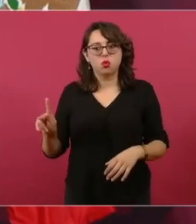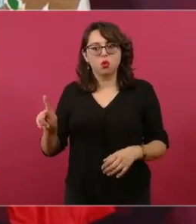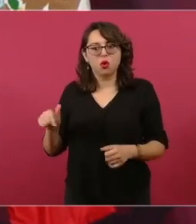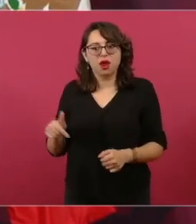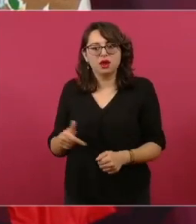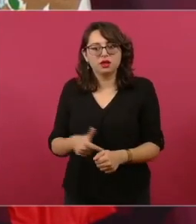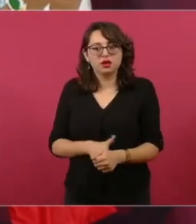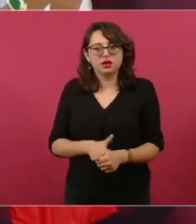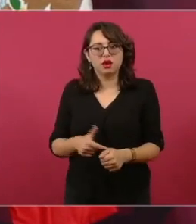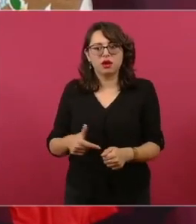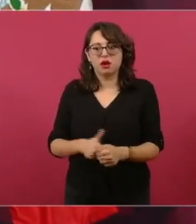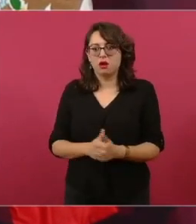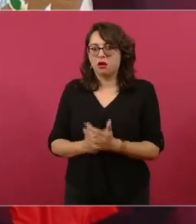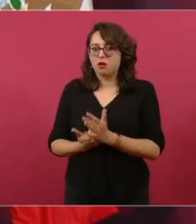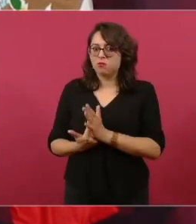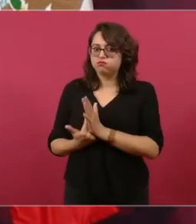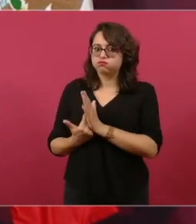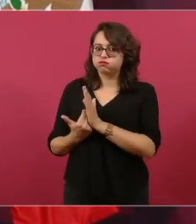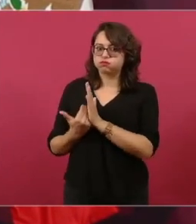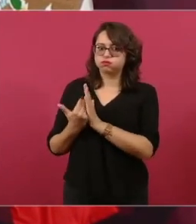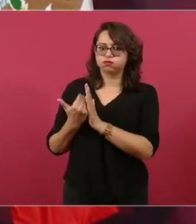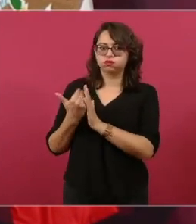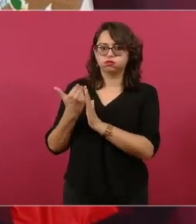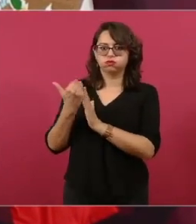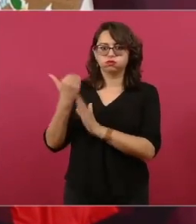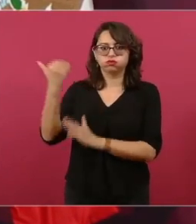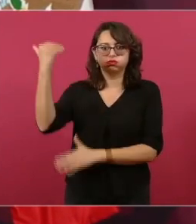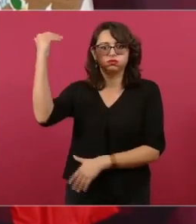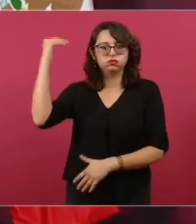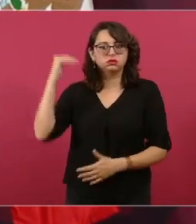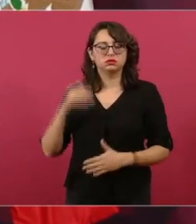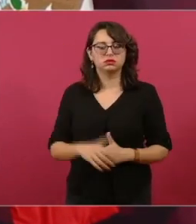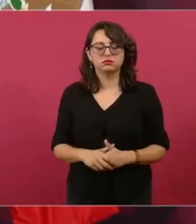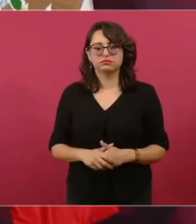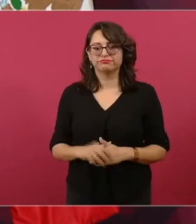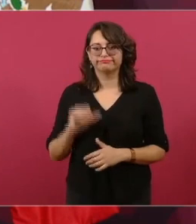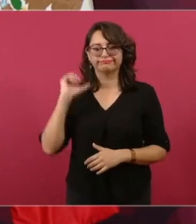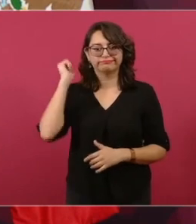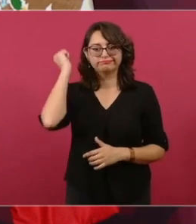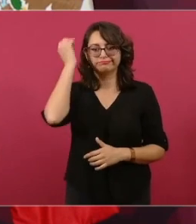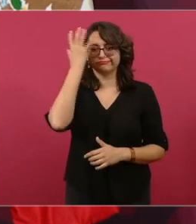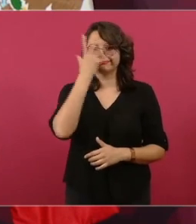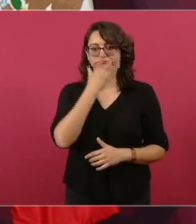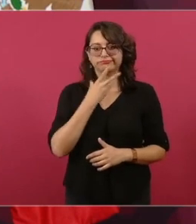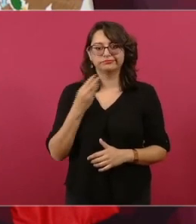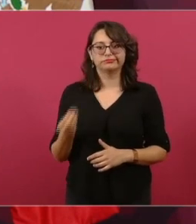Escondido, esa costa mística, bellísima.